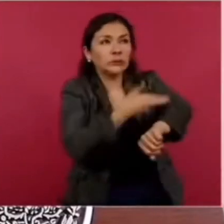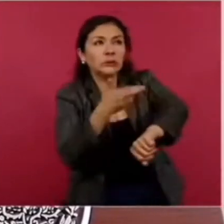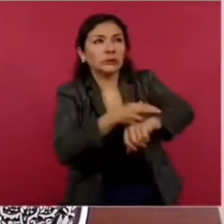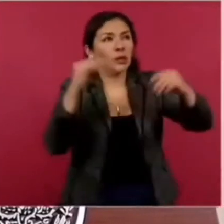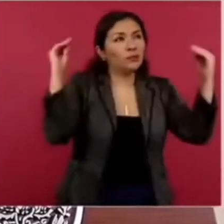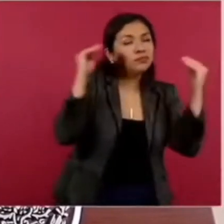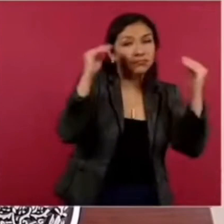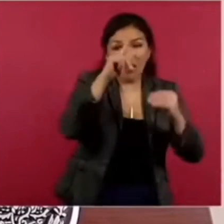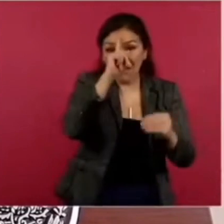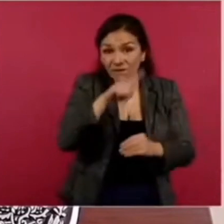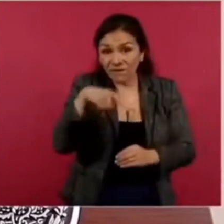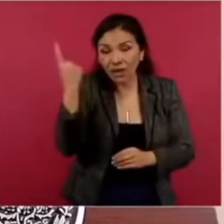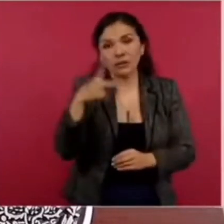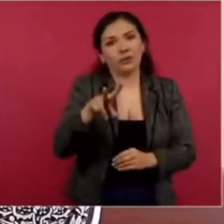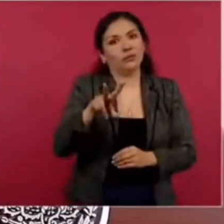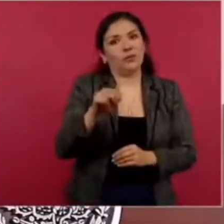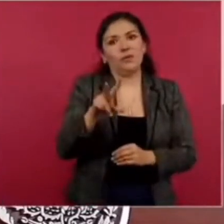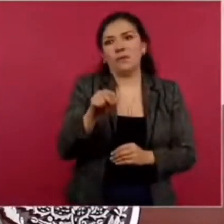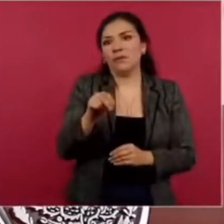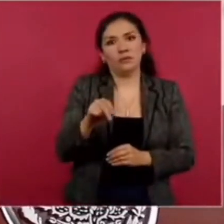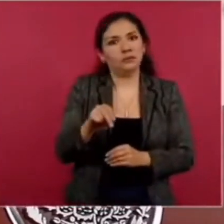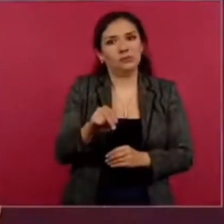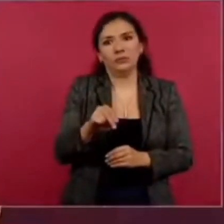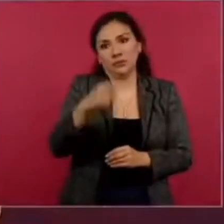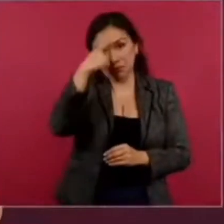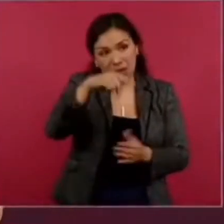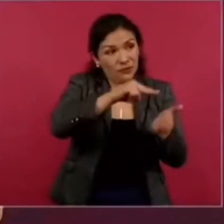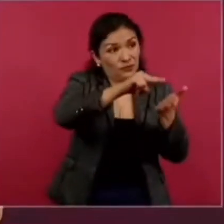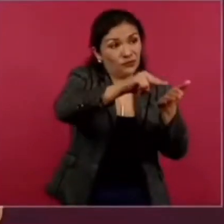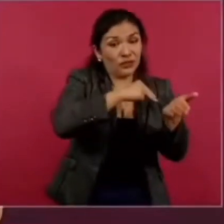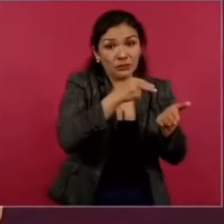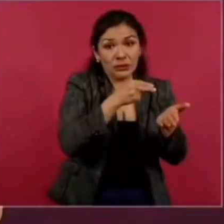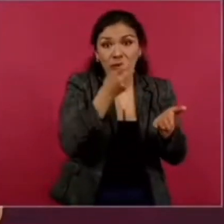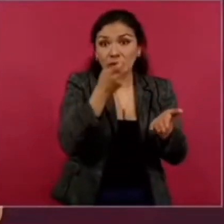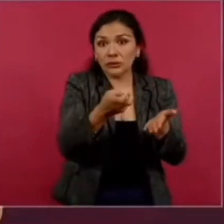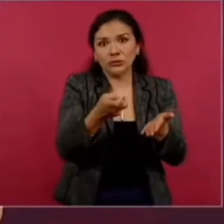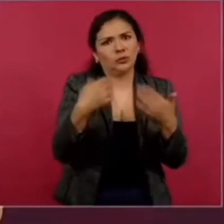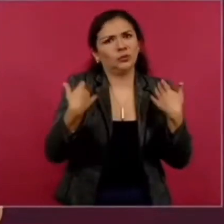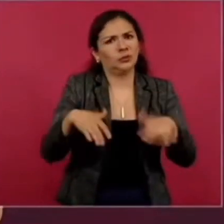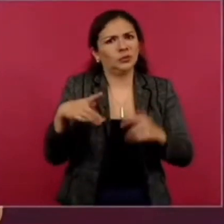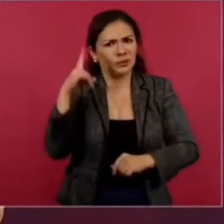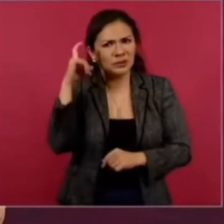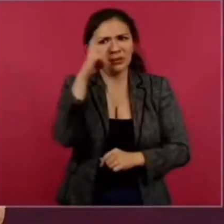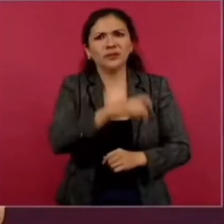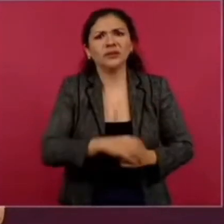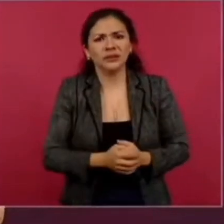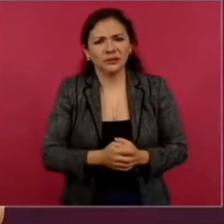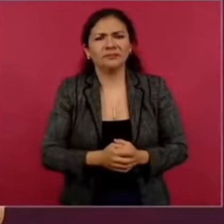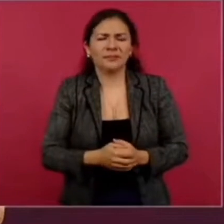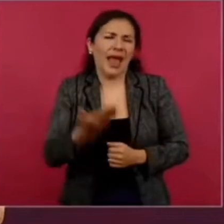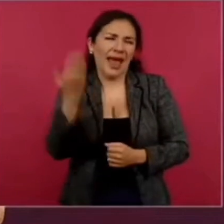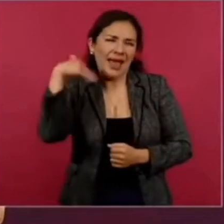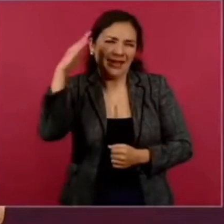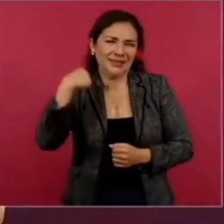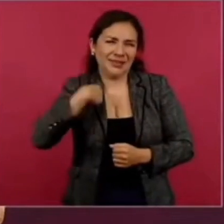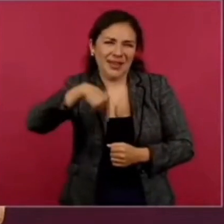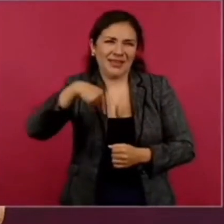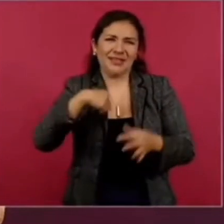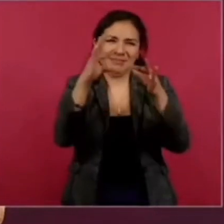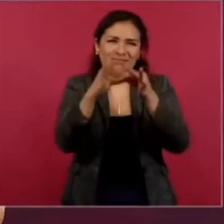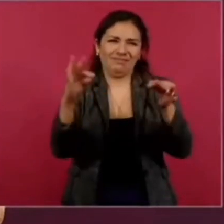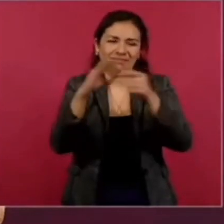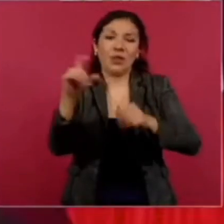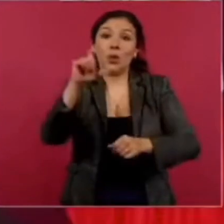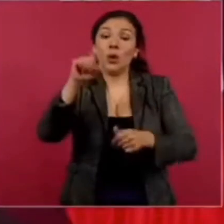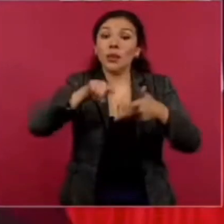conseguir la ratificación del tratado. Ya lo he dicho aquí, al